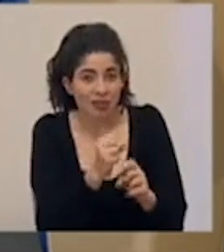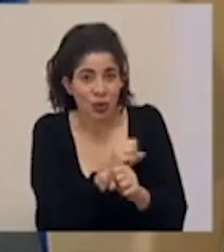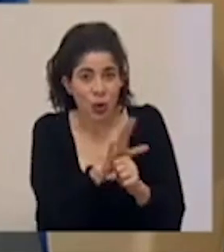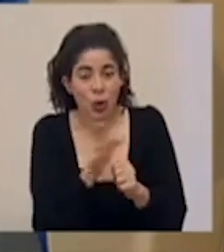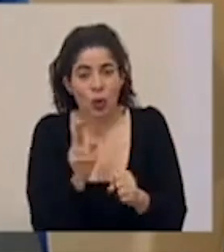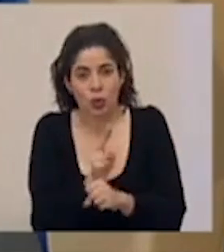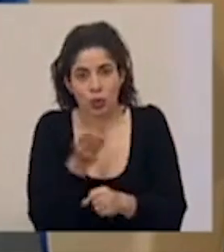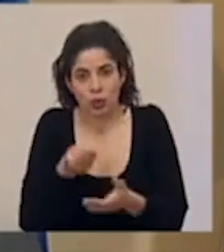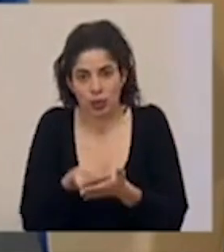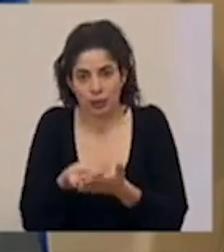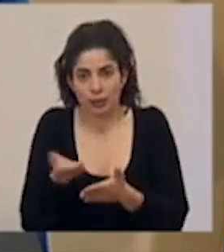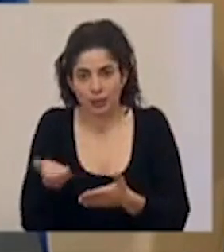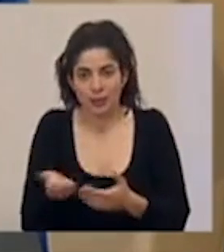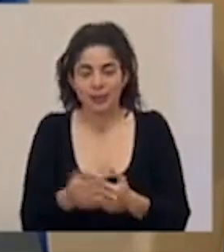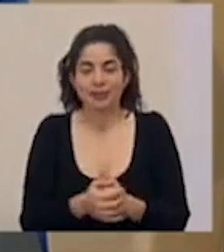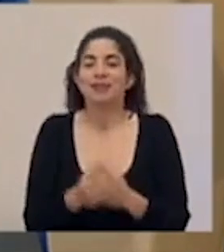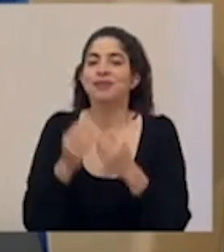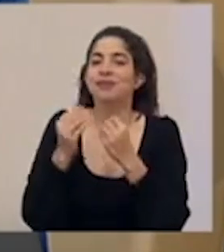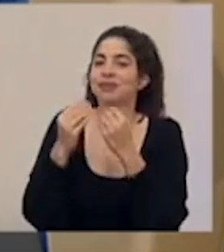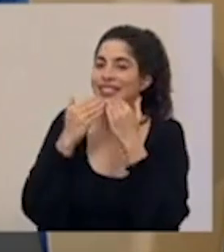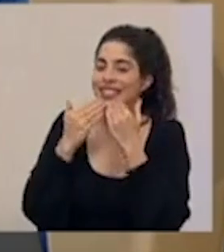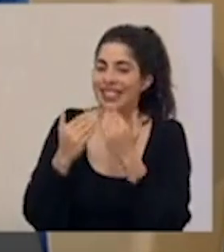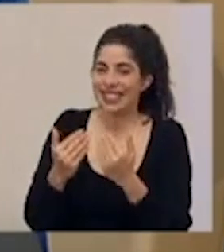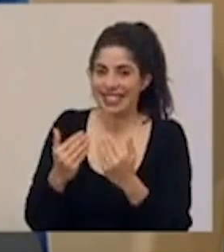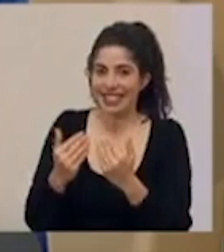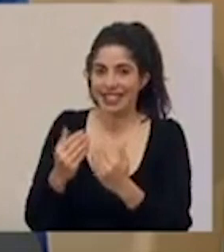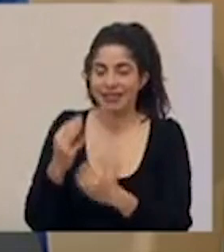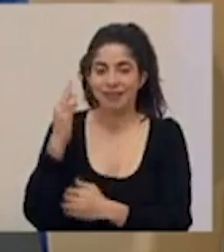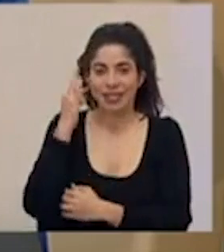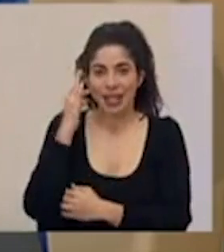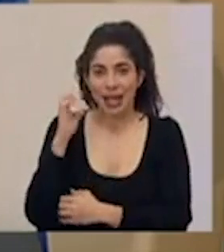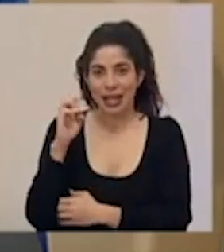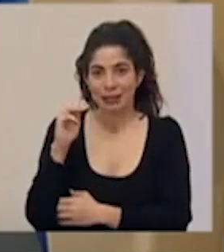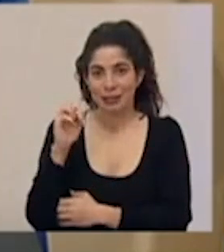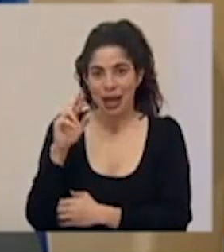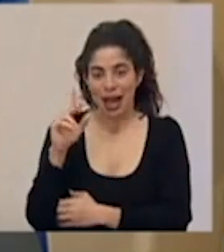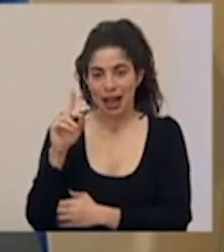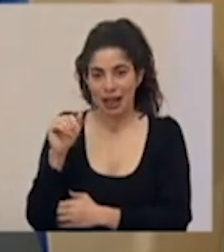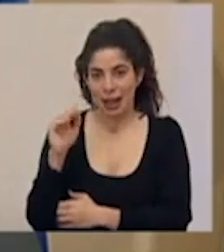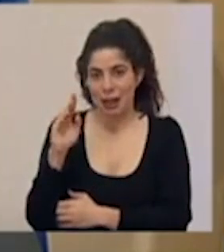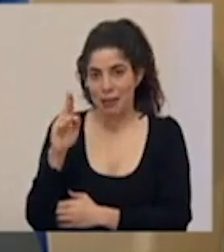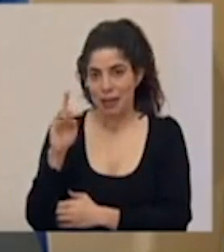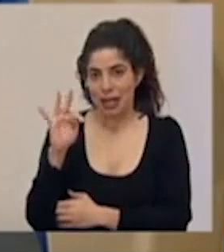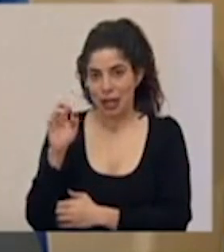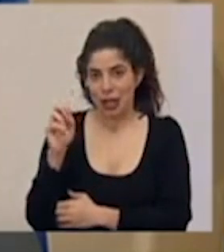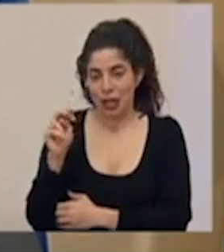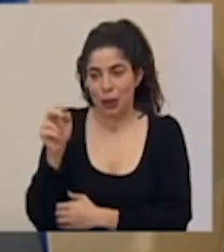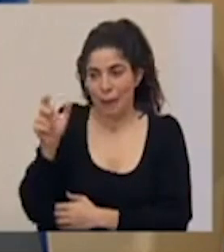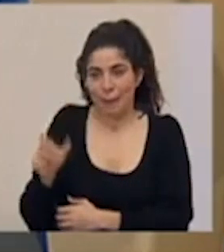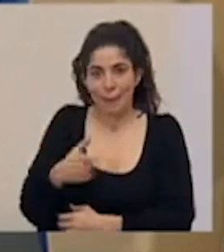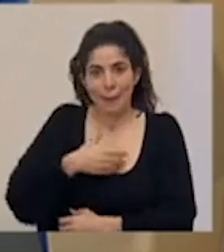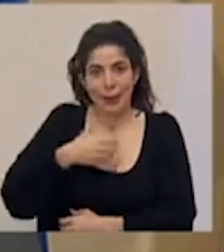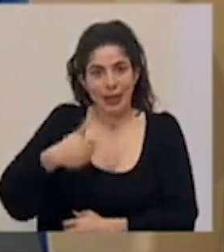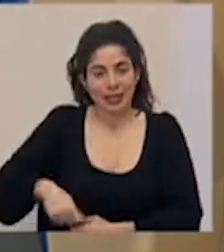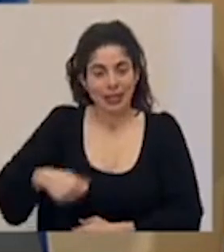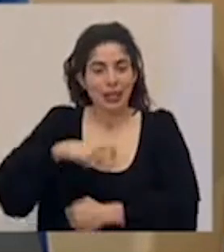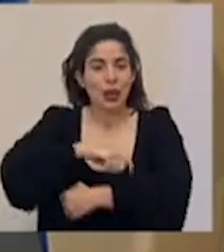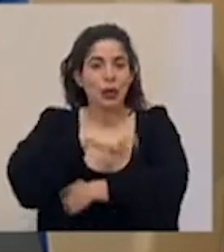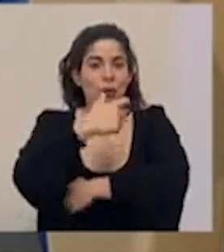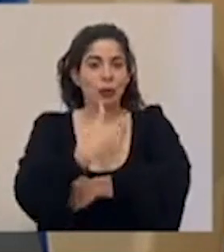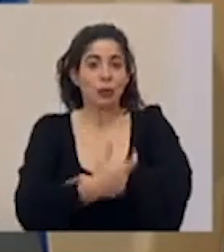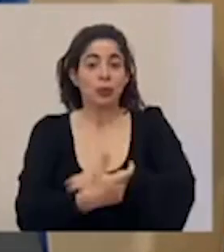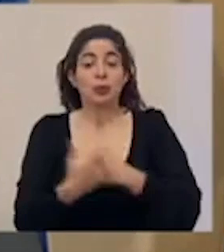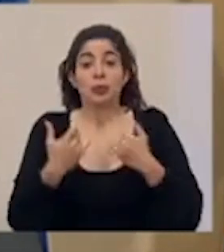el COVID-19. Muchísimas gracias a la señora Esmeralda Britton, presidenta ejecutiva de la Junta de Protección